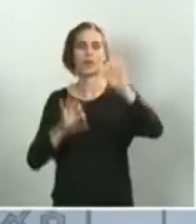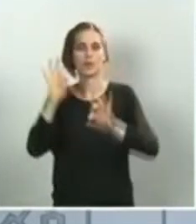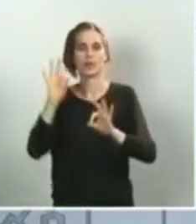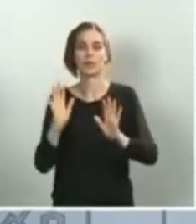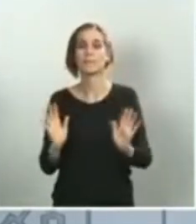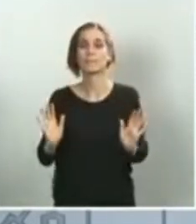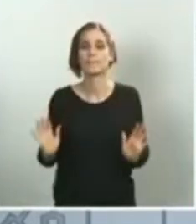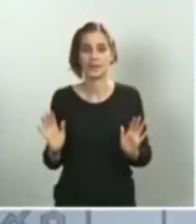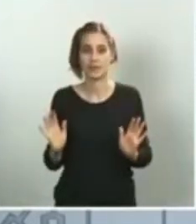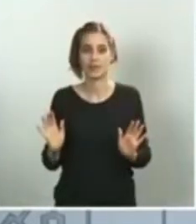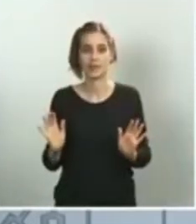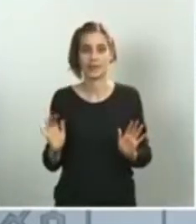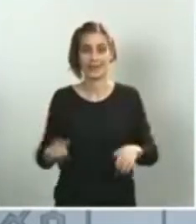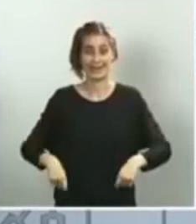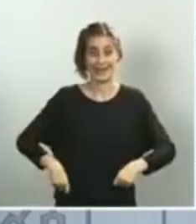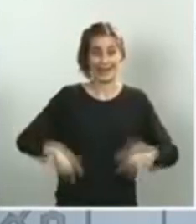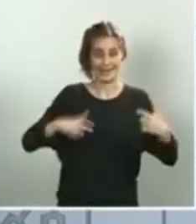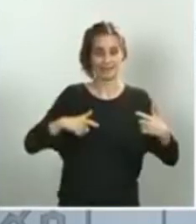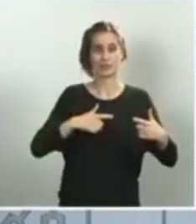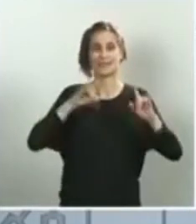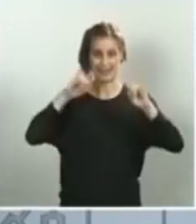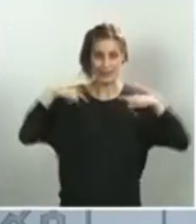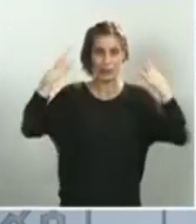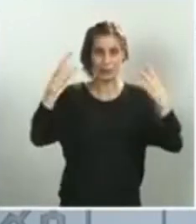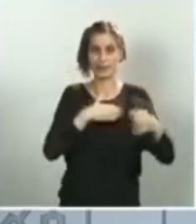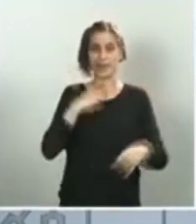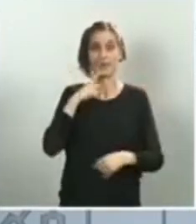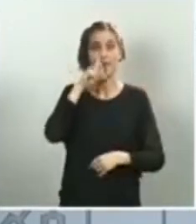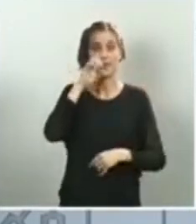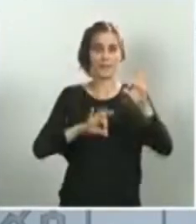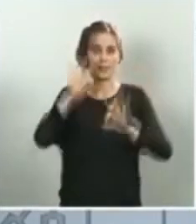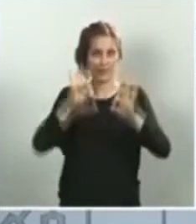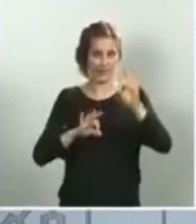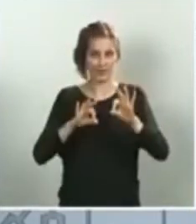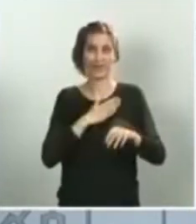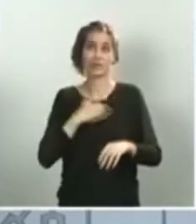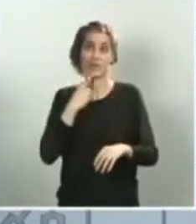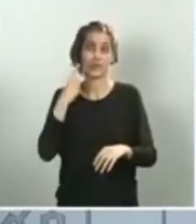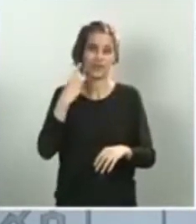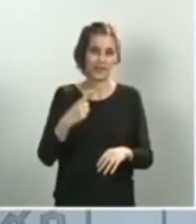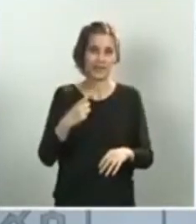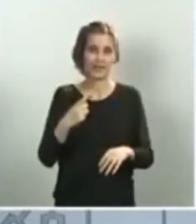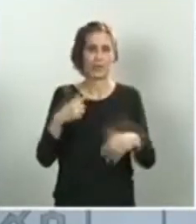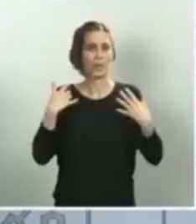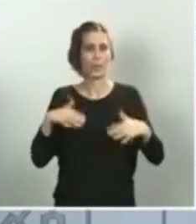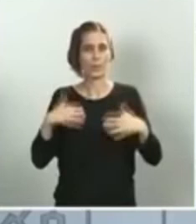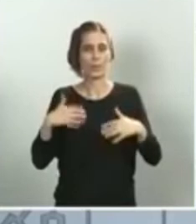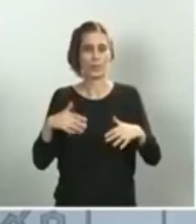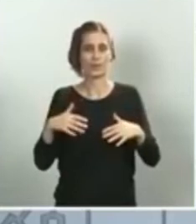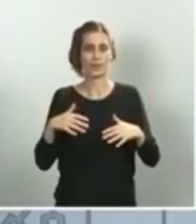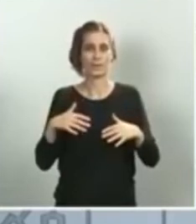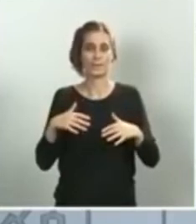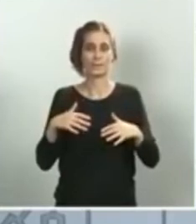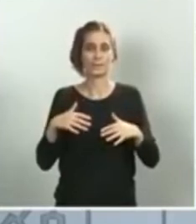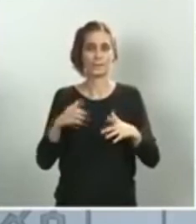términos de coste, ha sido el doble, o sea, el 100%, en términos de coste. Eso significa que ha habido muchísimos más viajes al